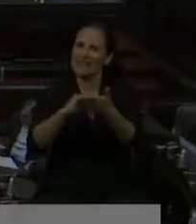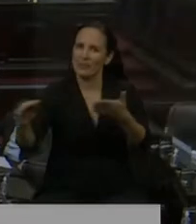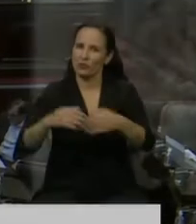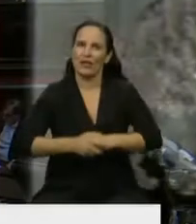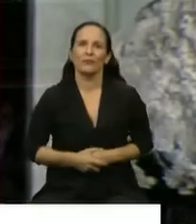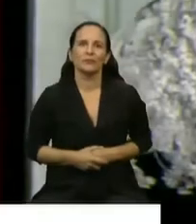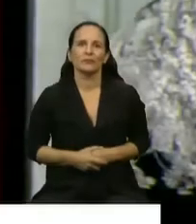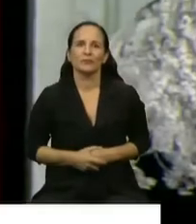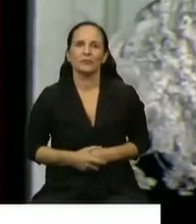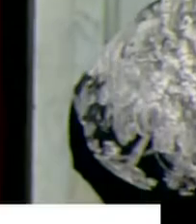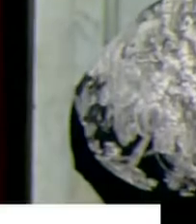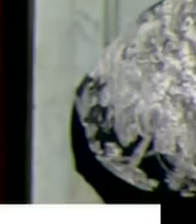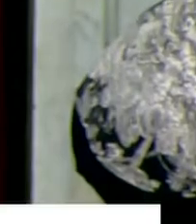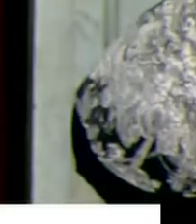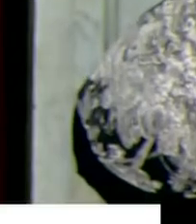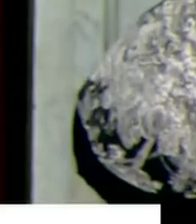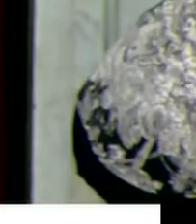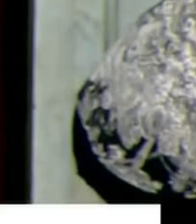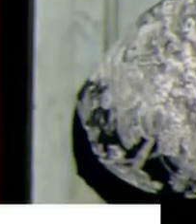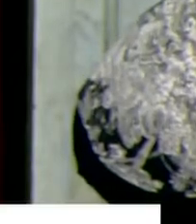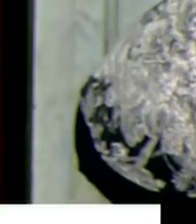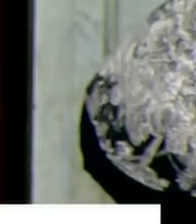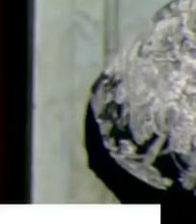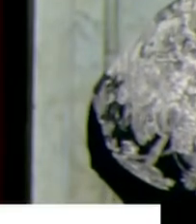Tiene la palabra la diputada Graciela Camaño.